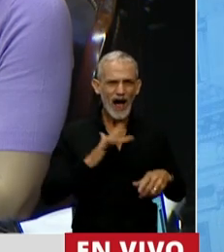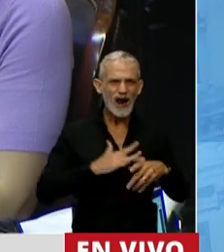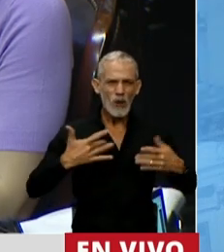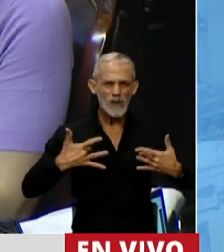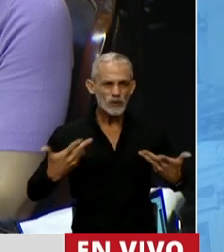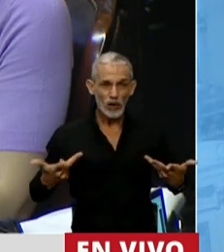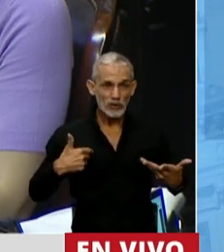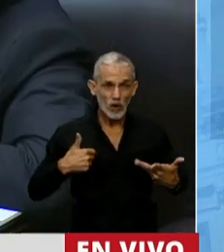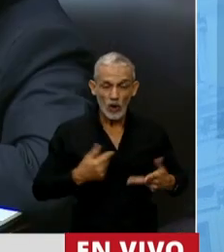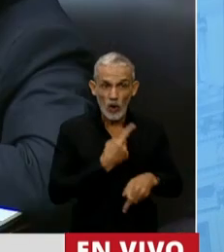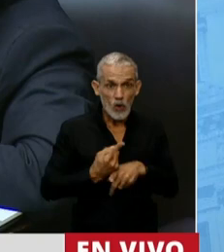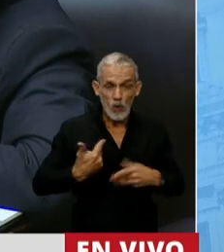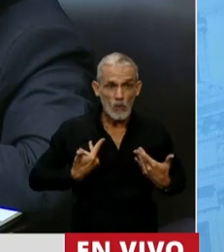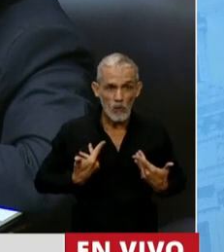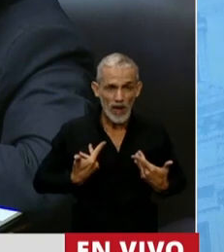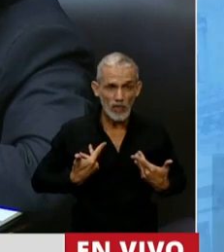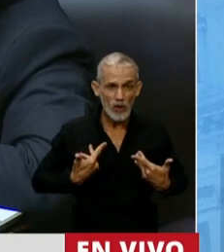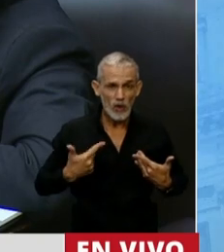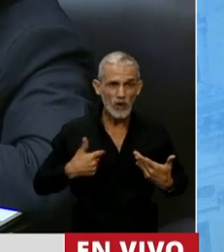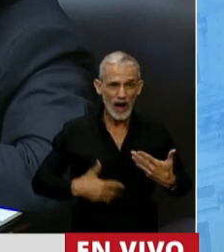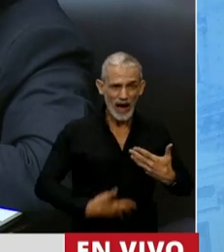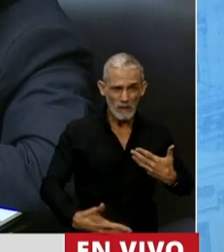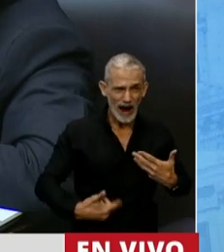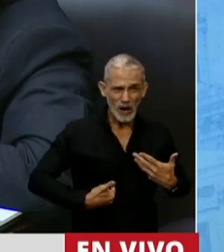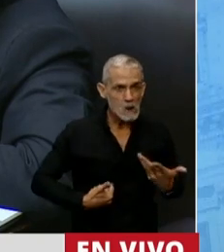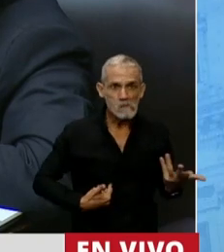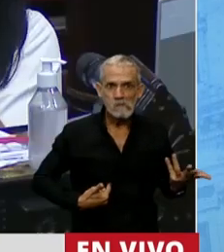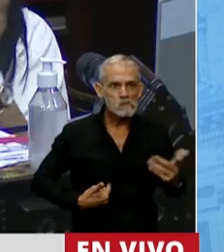porque no tengo la capacidad de ponerle el cuerpo.